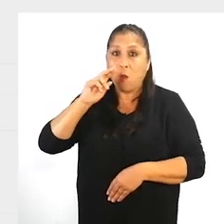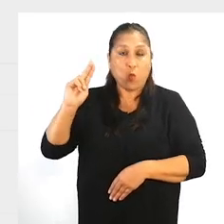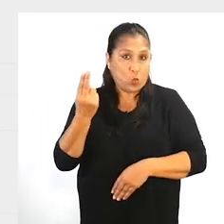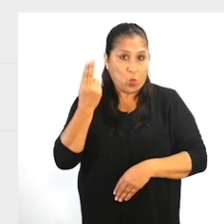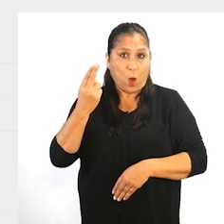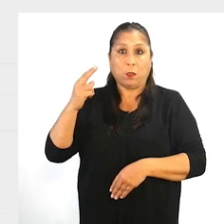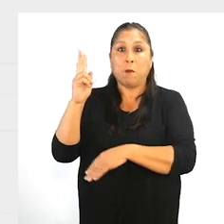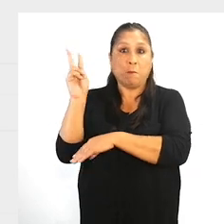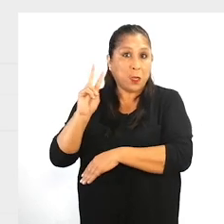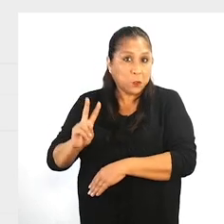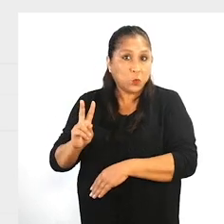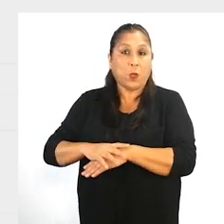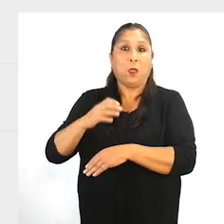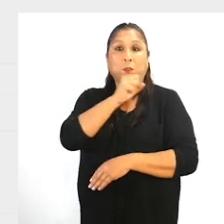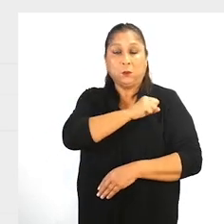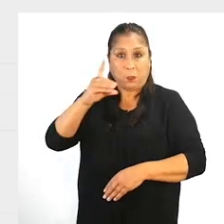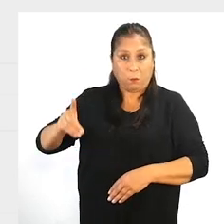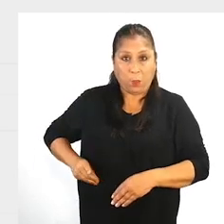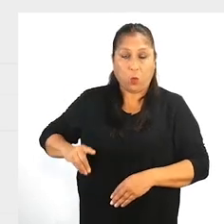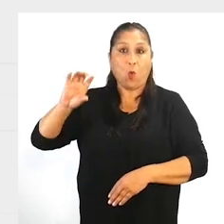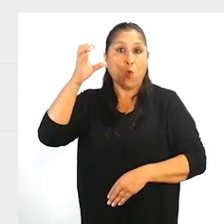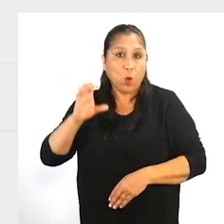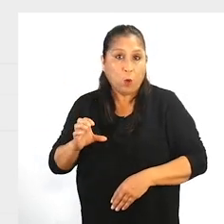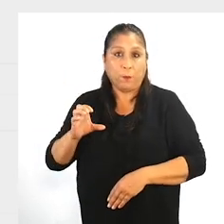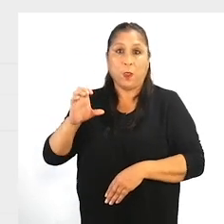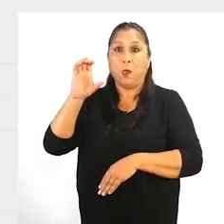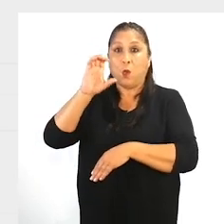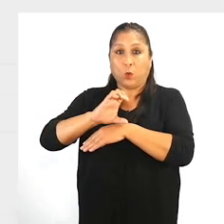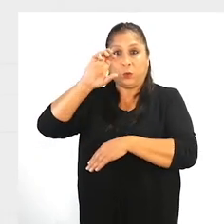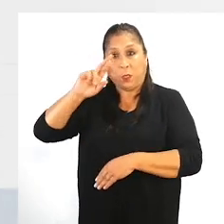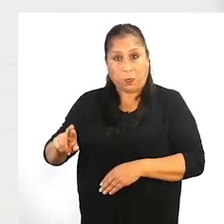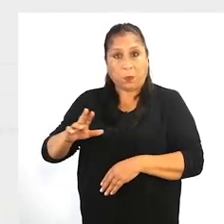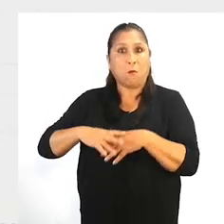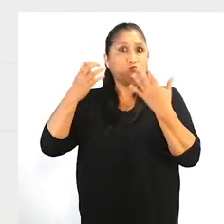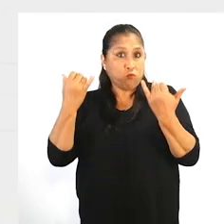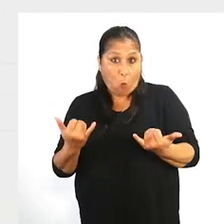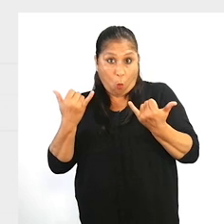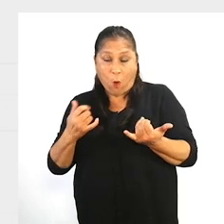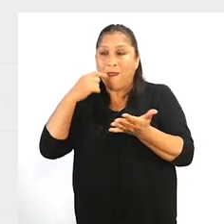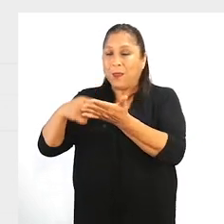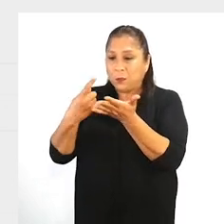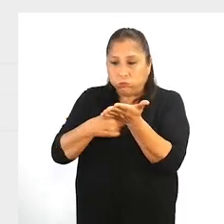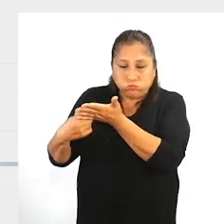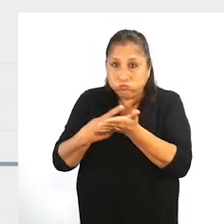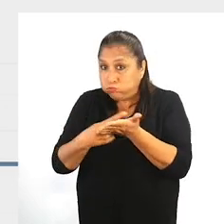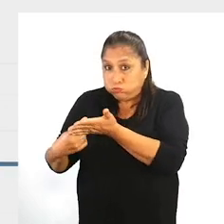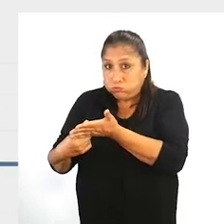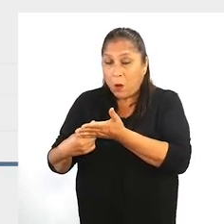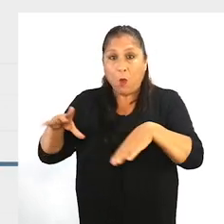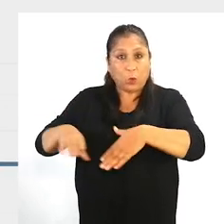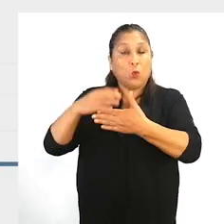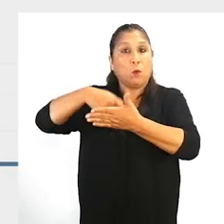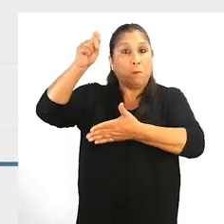Uruguay, Venezuela, El Salvador, Colombia, Costa Rica. Hoy en día, se encuentran en negociación